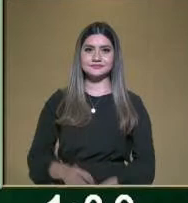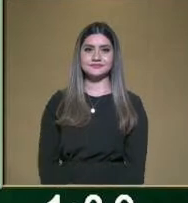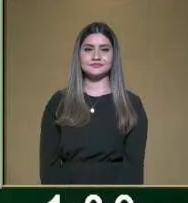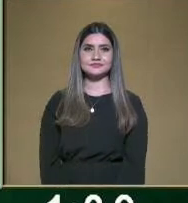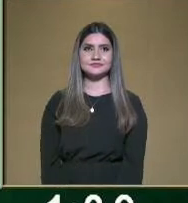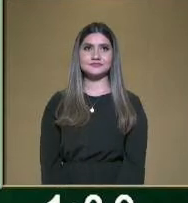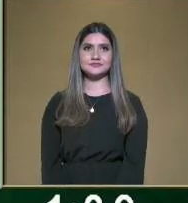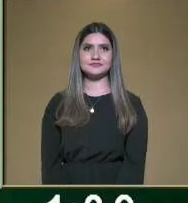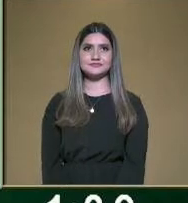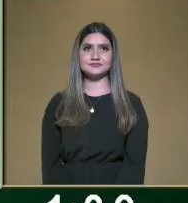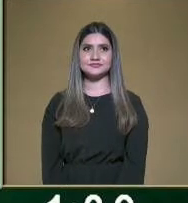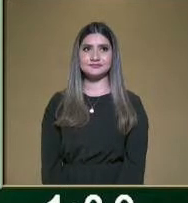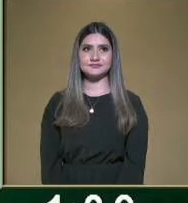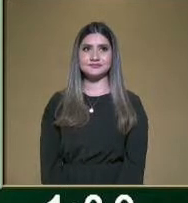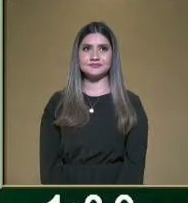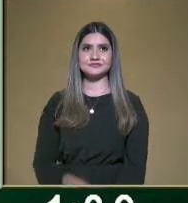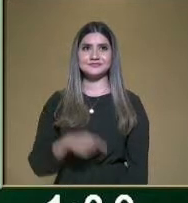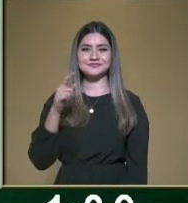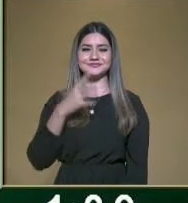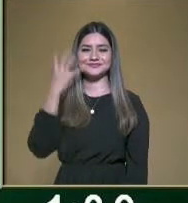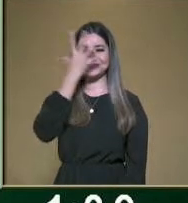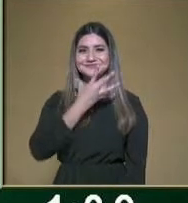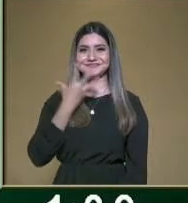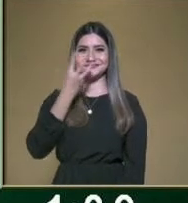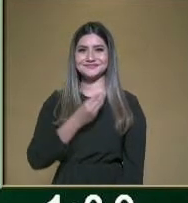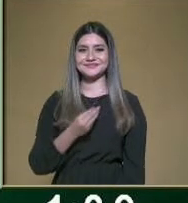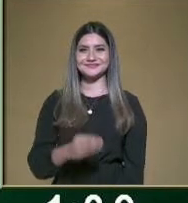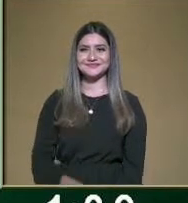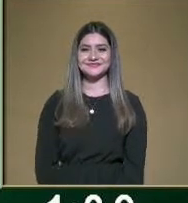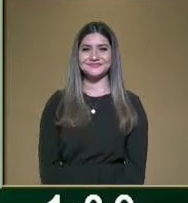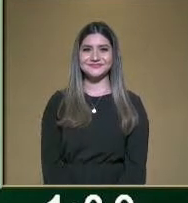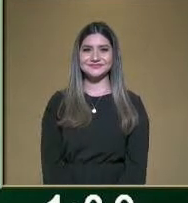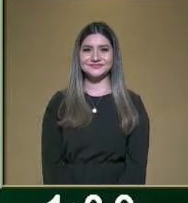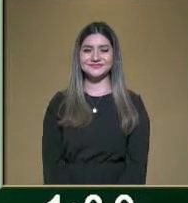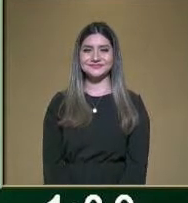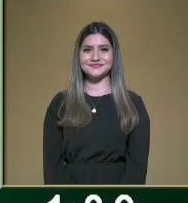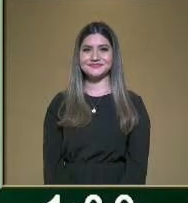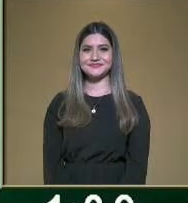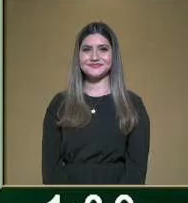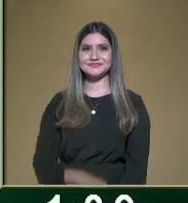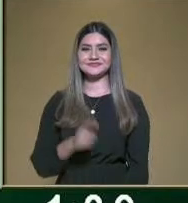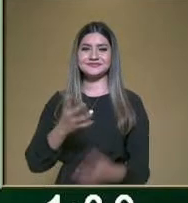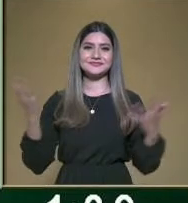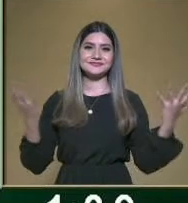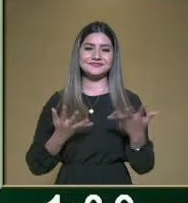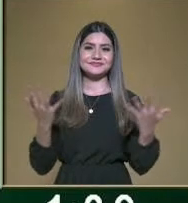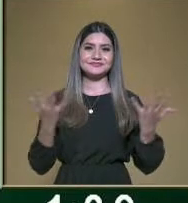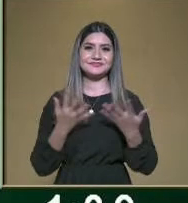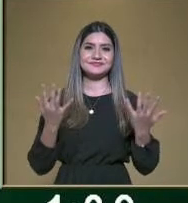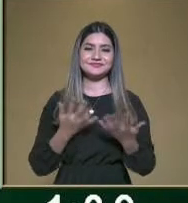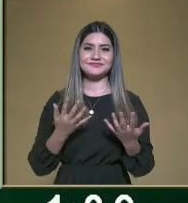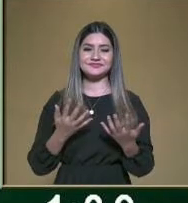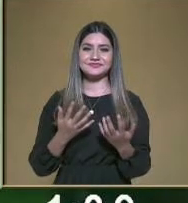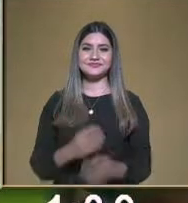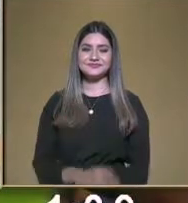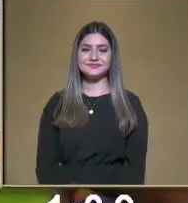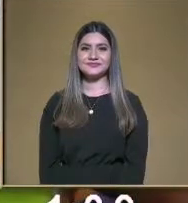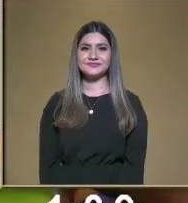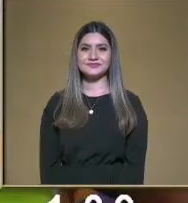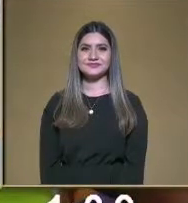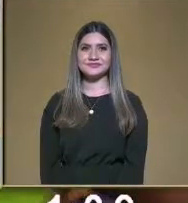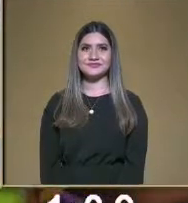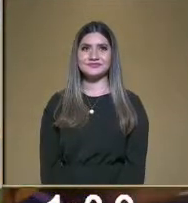es un material bien bonito, ¿verdad? Decimos que es muy bonito y muy especial, porque fue elaborado o es por...